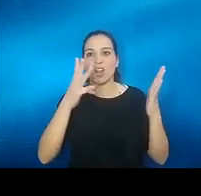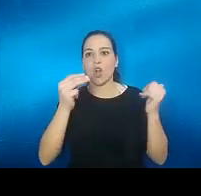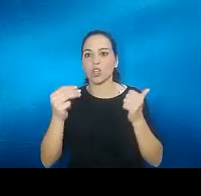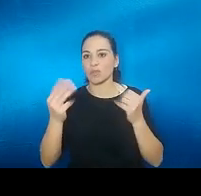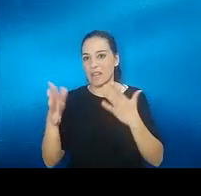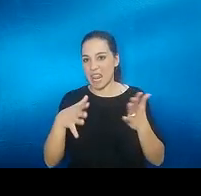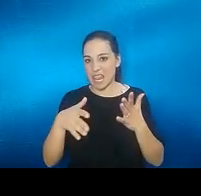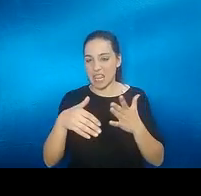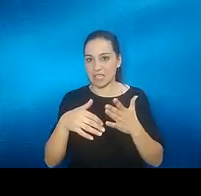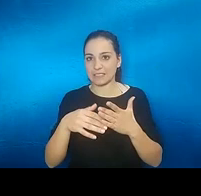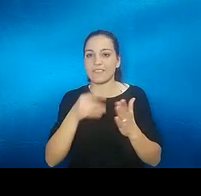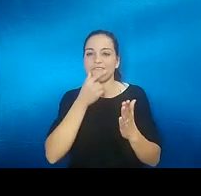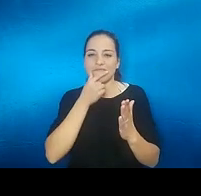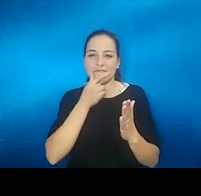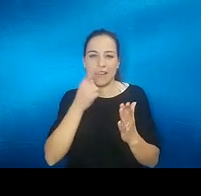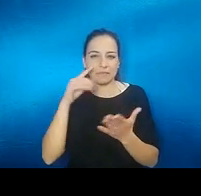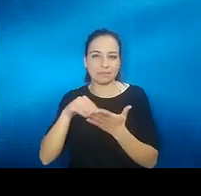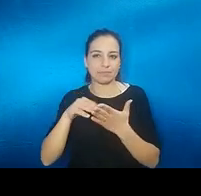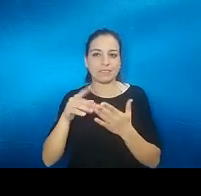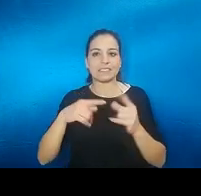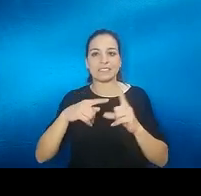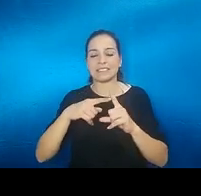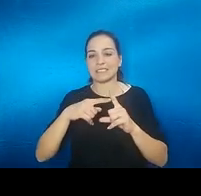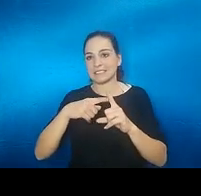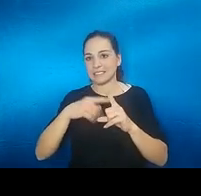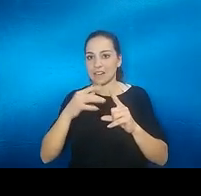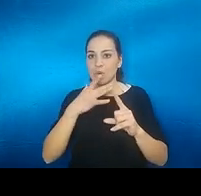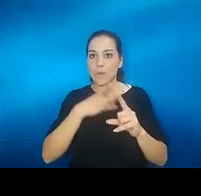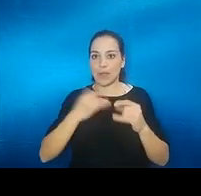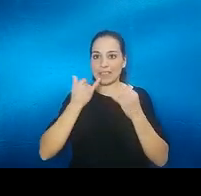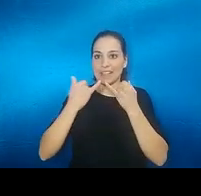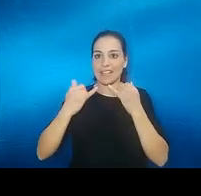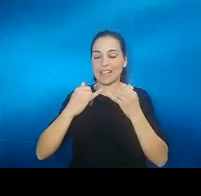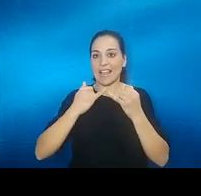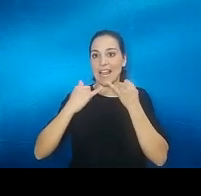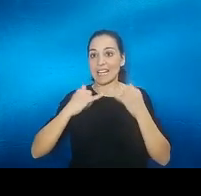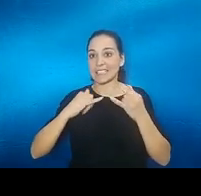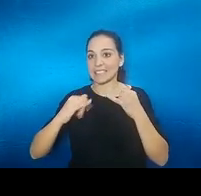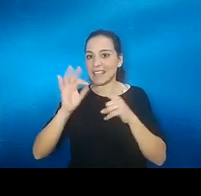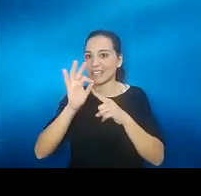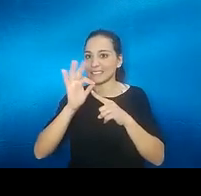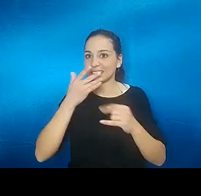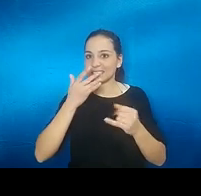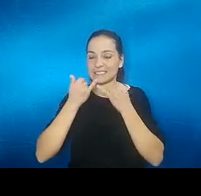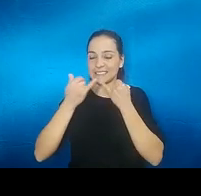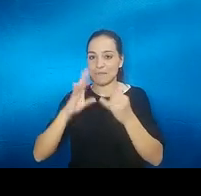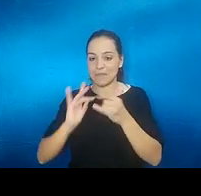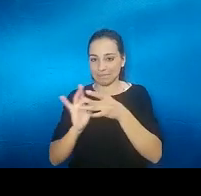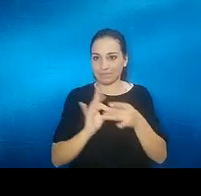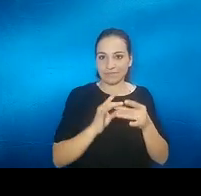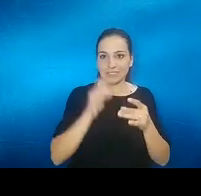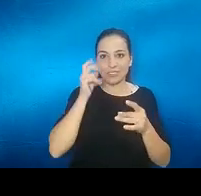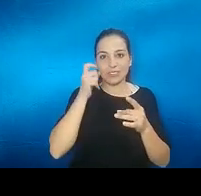es fácil conectar una señal eléctrica a sonidos concretos a sonidos que están en frecuencias